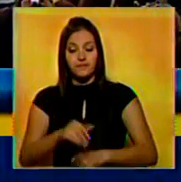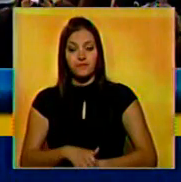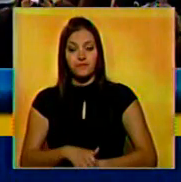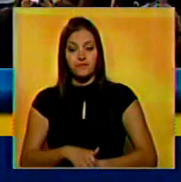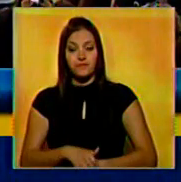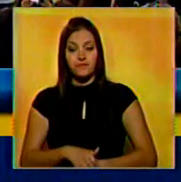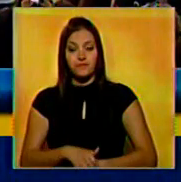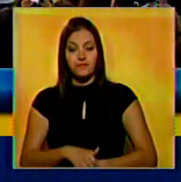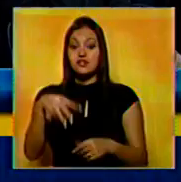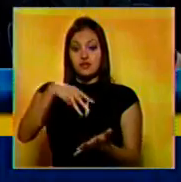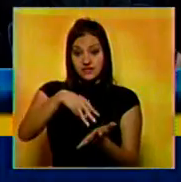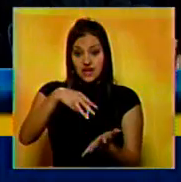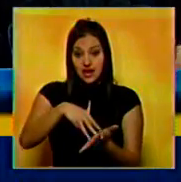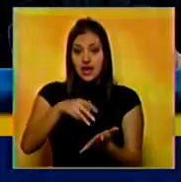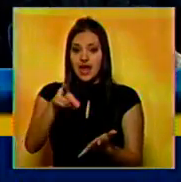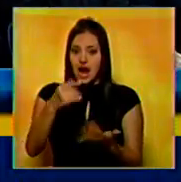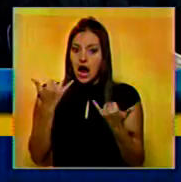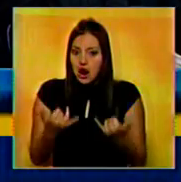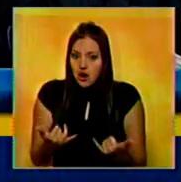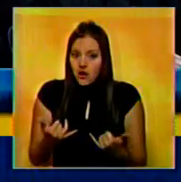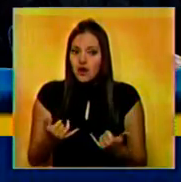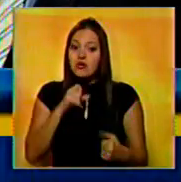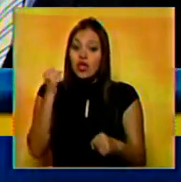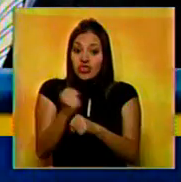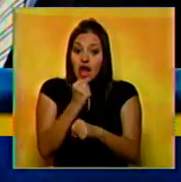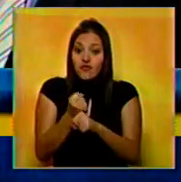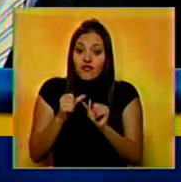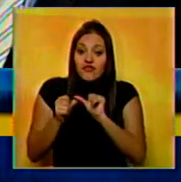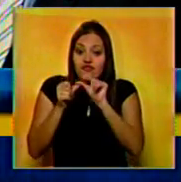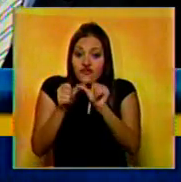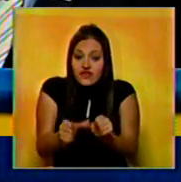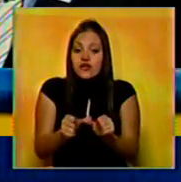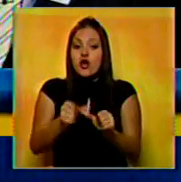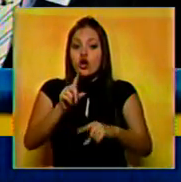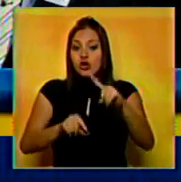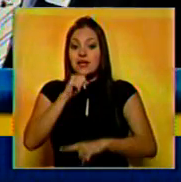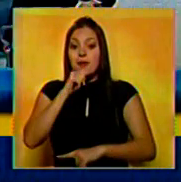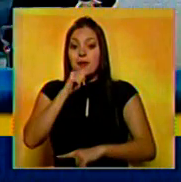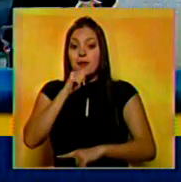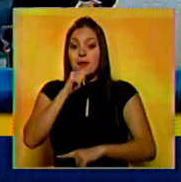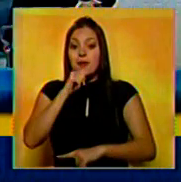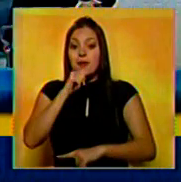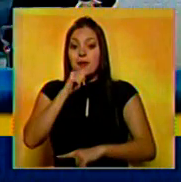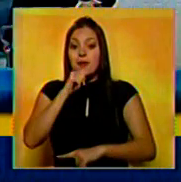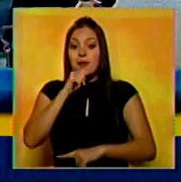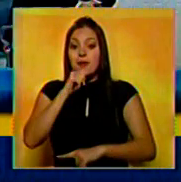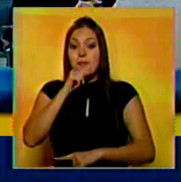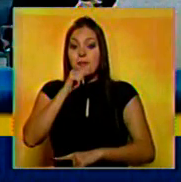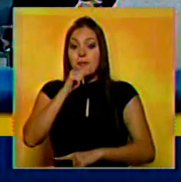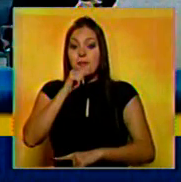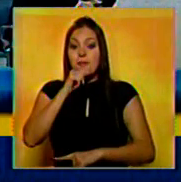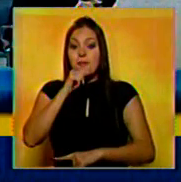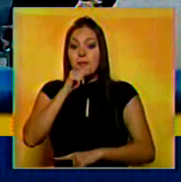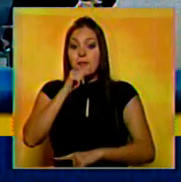la gobernación de Miranda se encuentra en una labor permanente para disminuir los índices de casos de violencia de género,